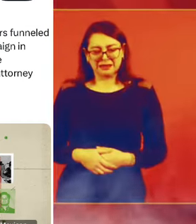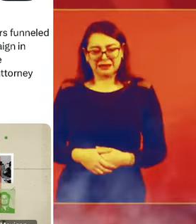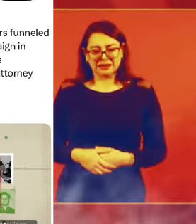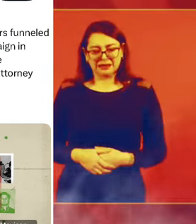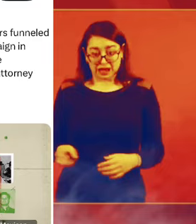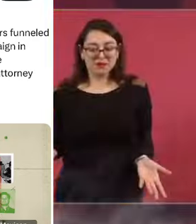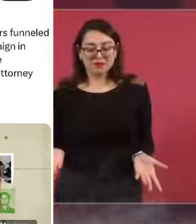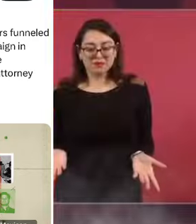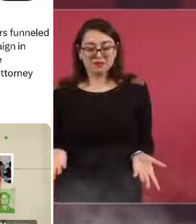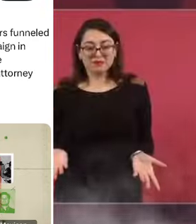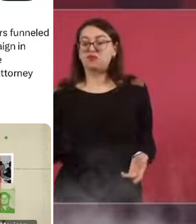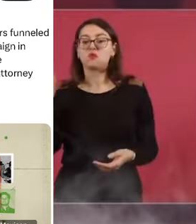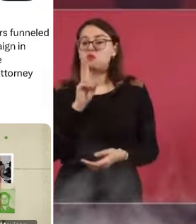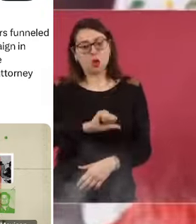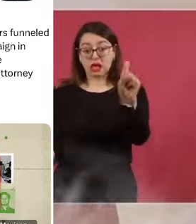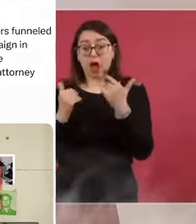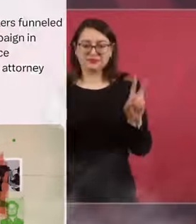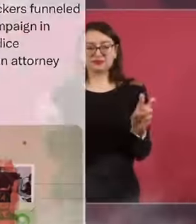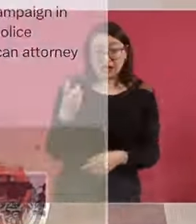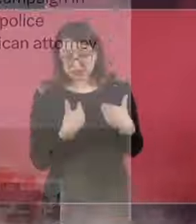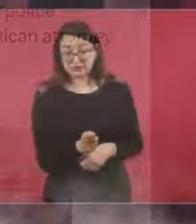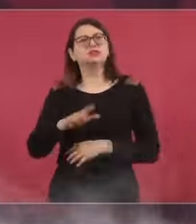no es un asunto político? Sin pruebas de nada.